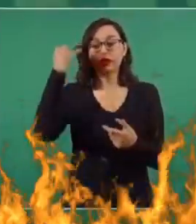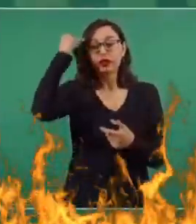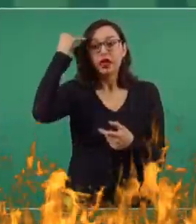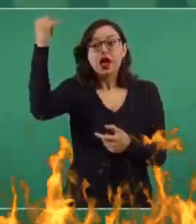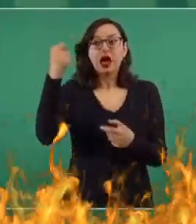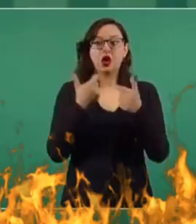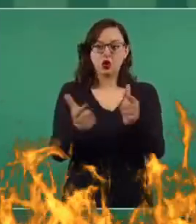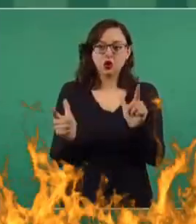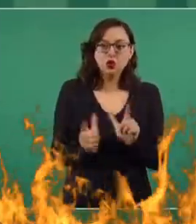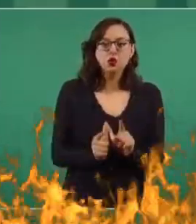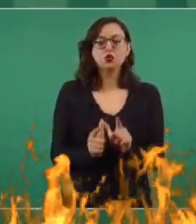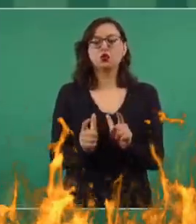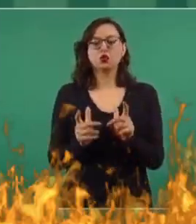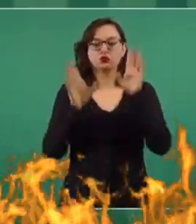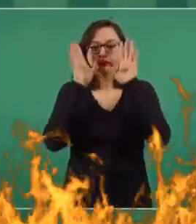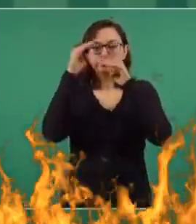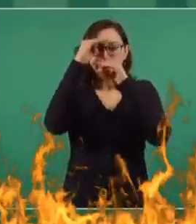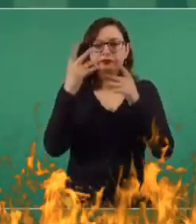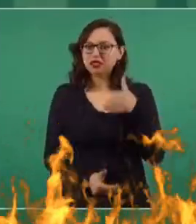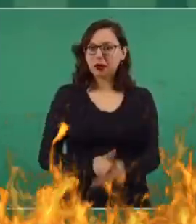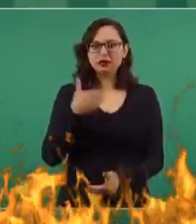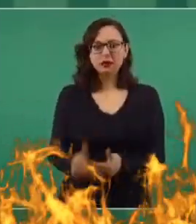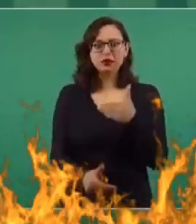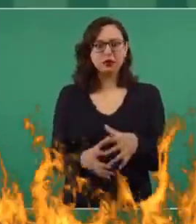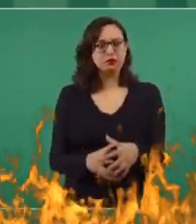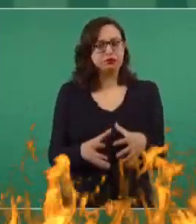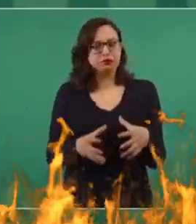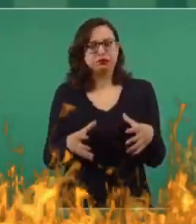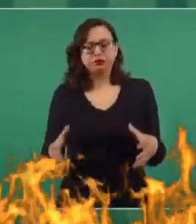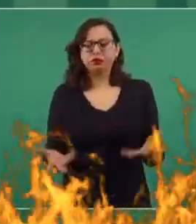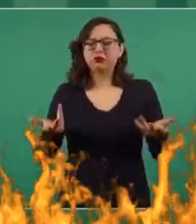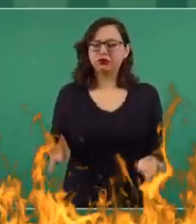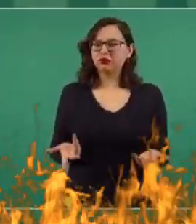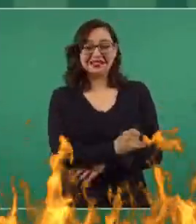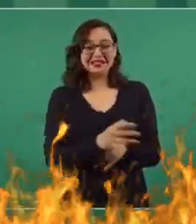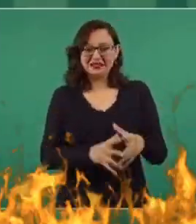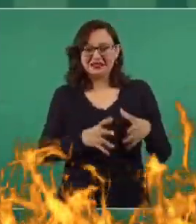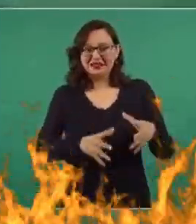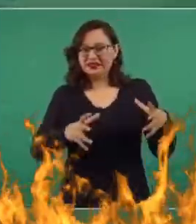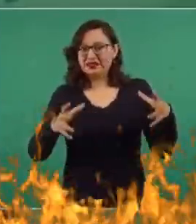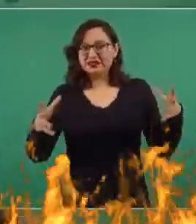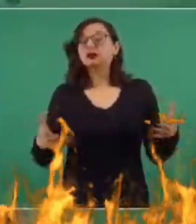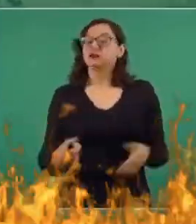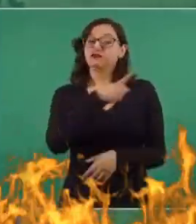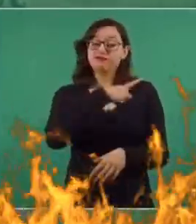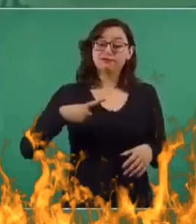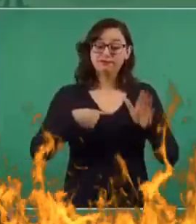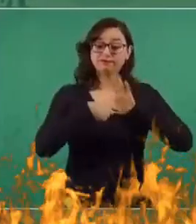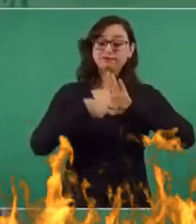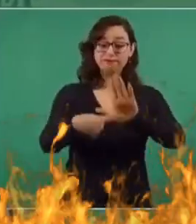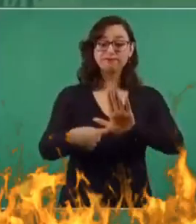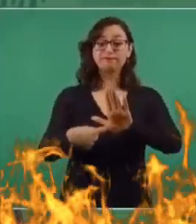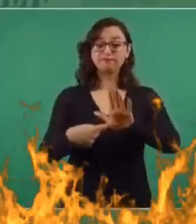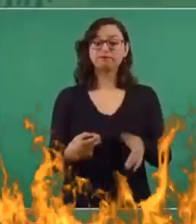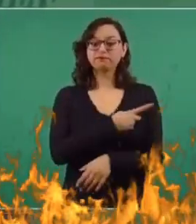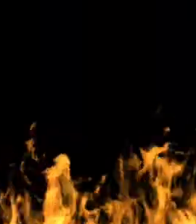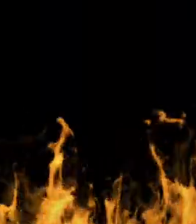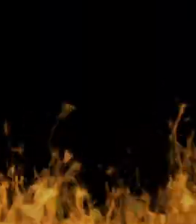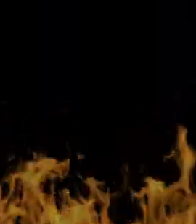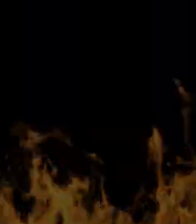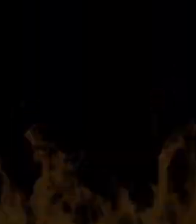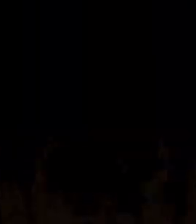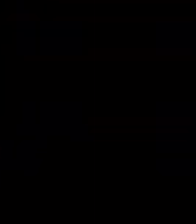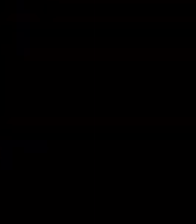conservadores, racistas, clasistas, que discriminan. Hay que poner al descubierto todos estos asuntos.